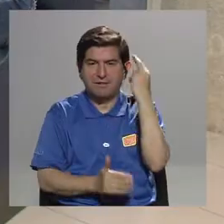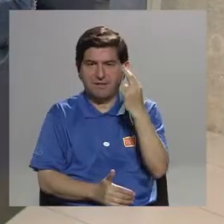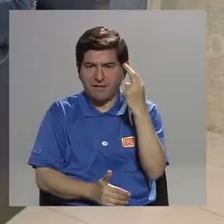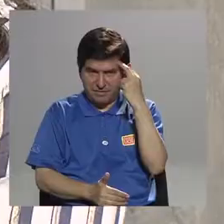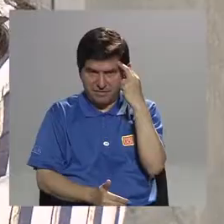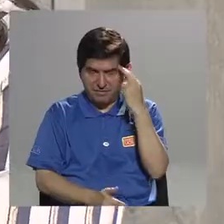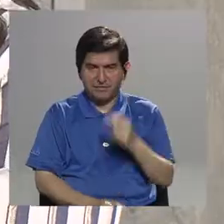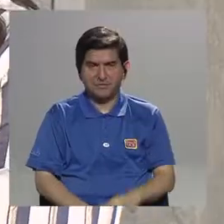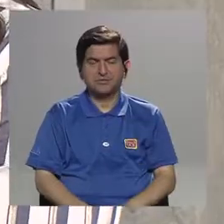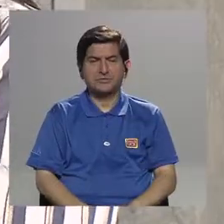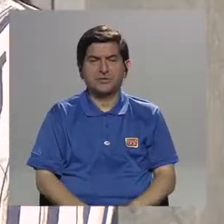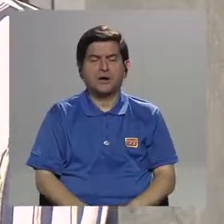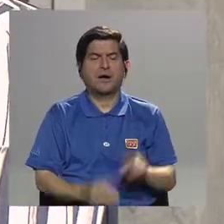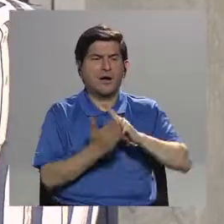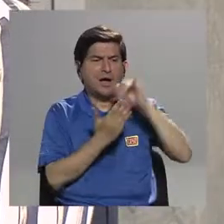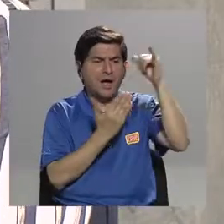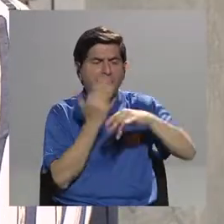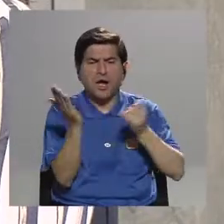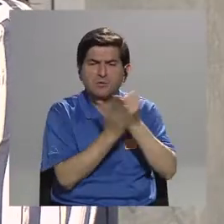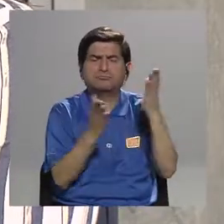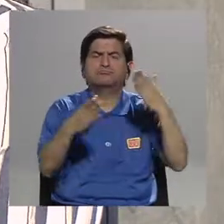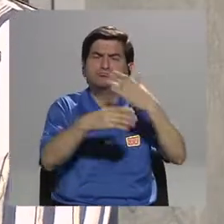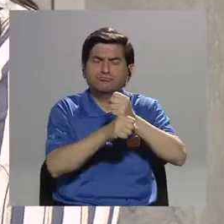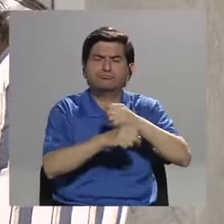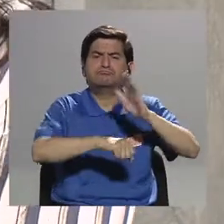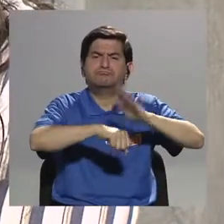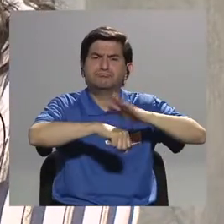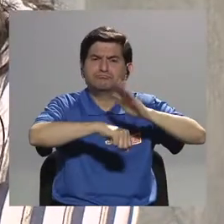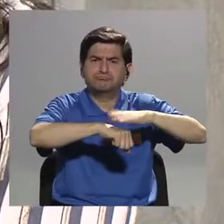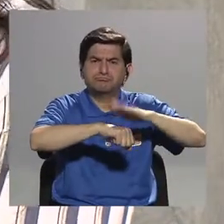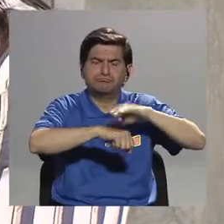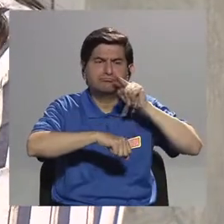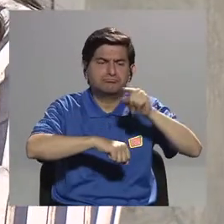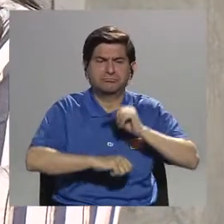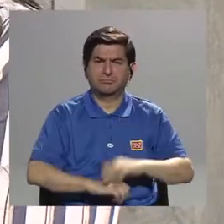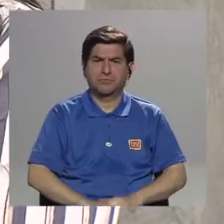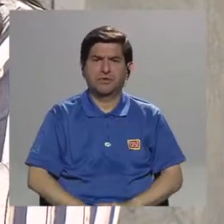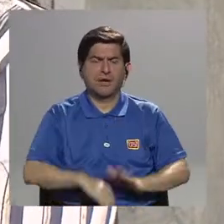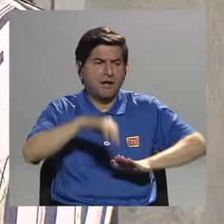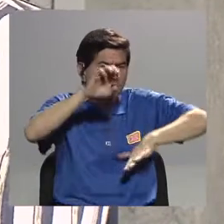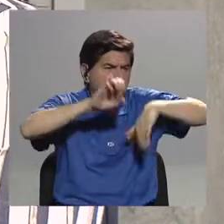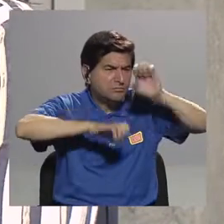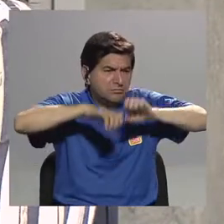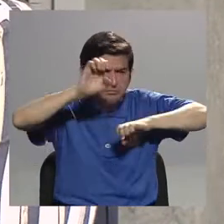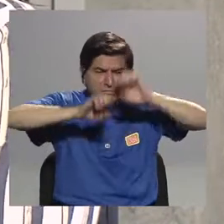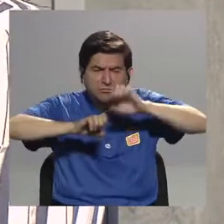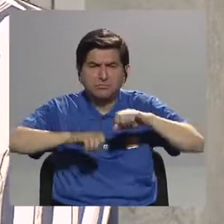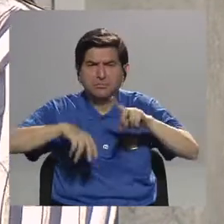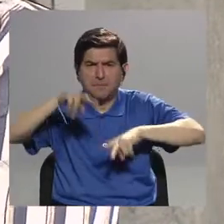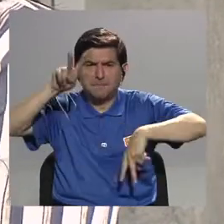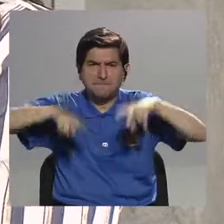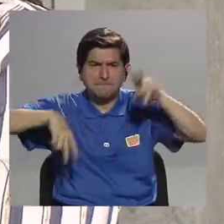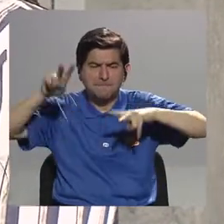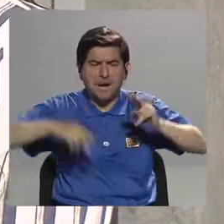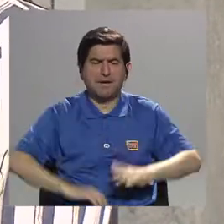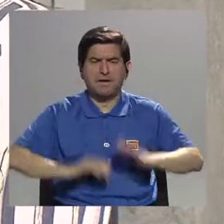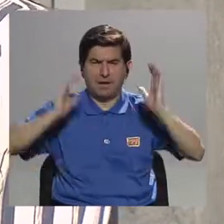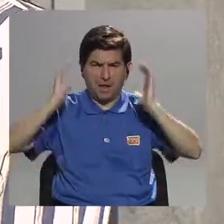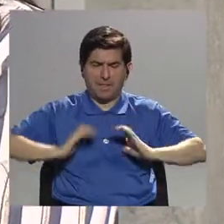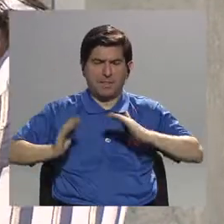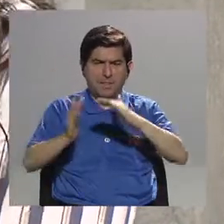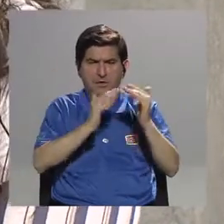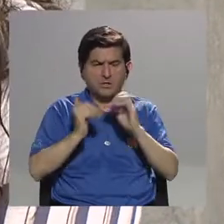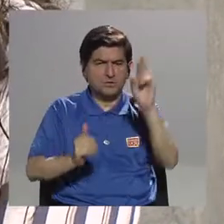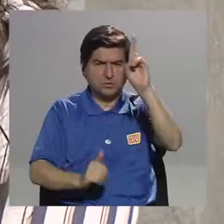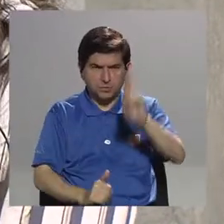porque a raíz de esto están haciendo proyectos de investigación que permiten evaluar variantes anatómicas